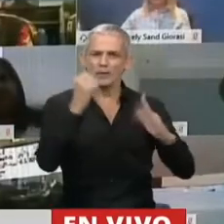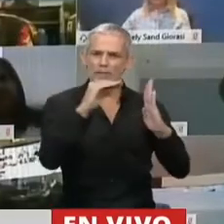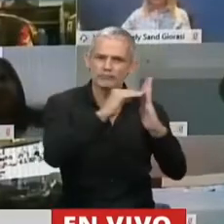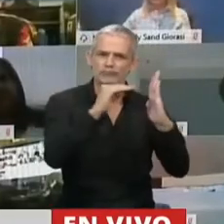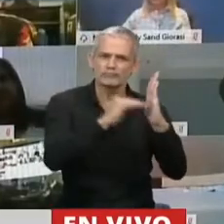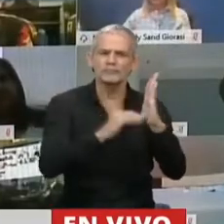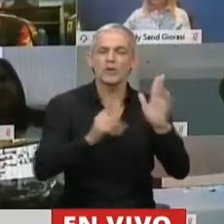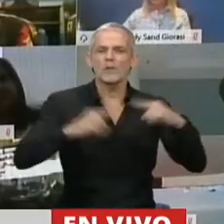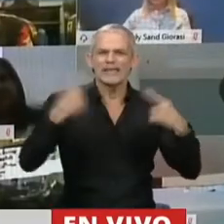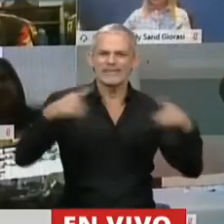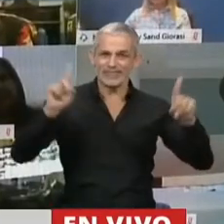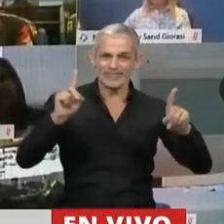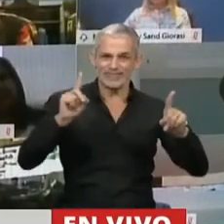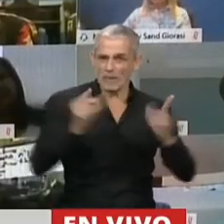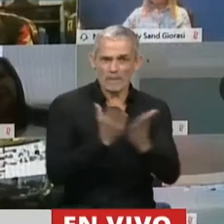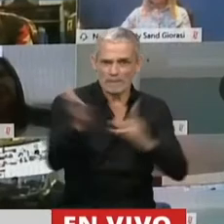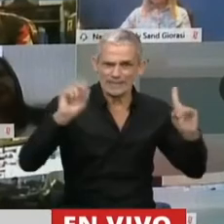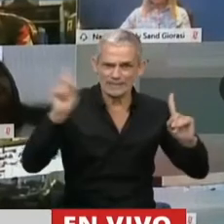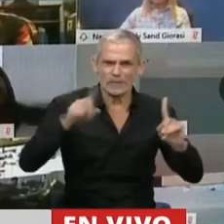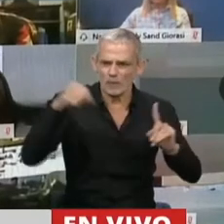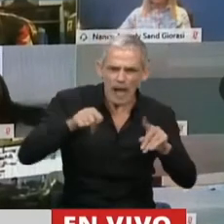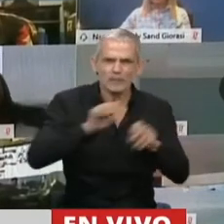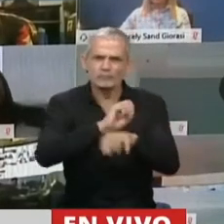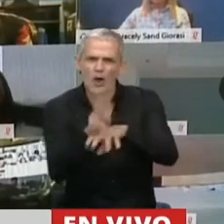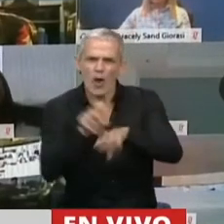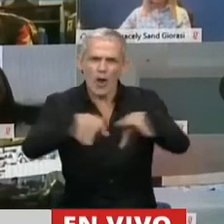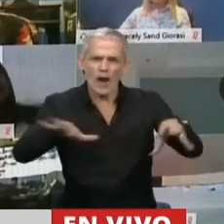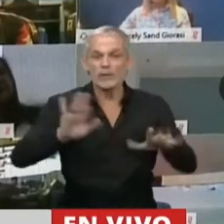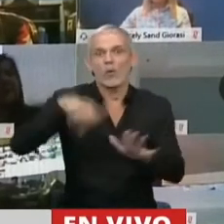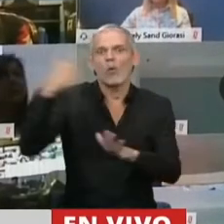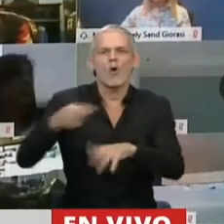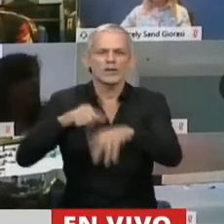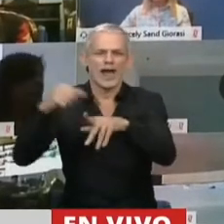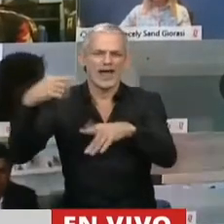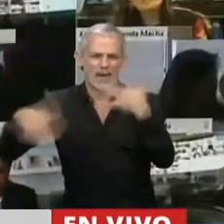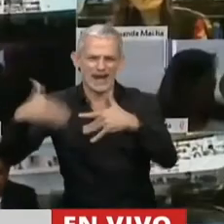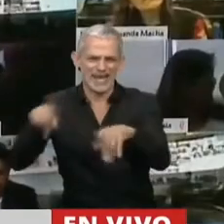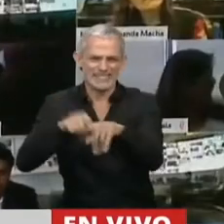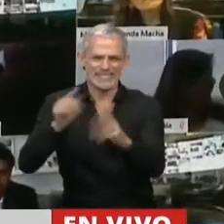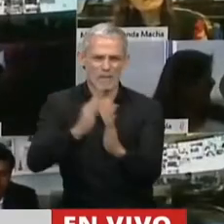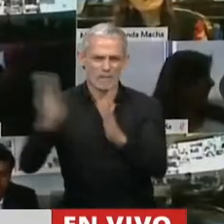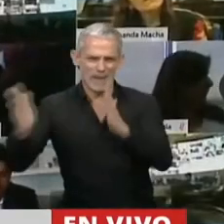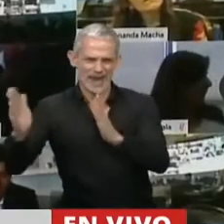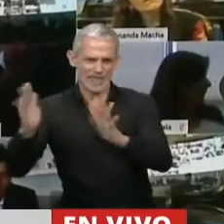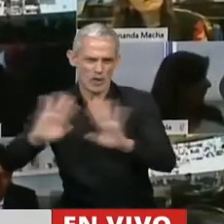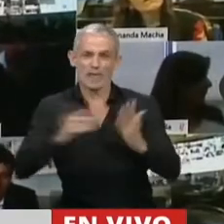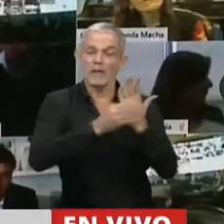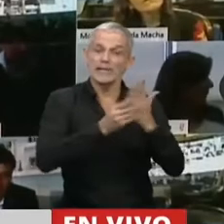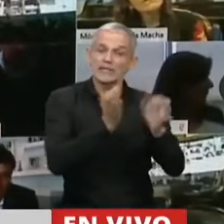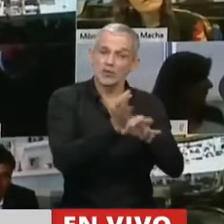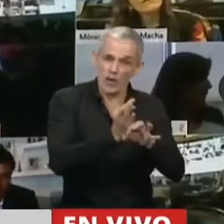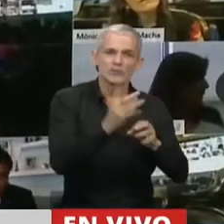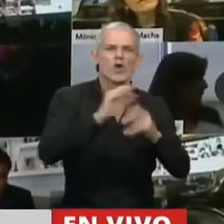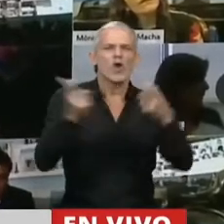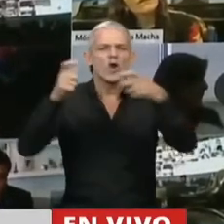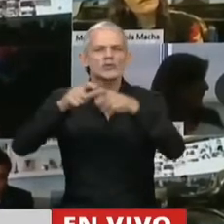trata de una medida excepcional para esta pandemia o para otros similares, que será el Ministerio de Educación y